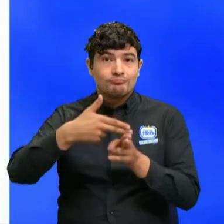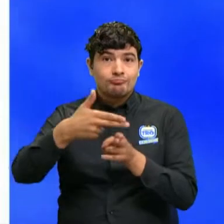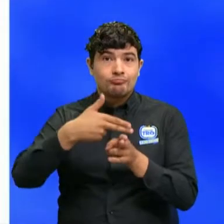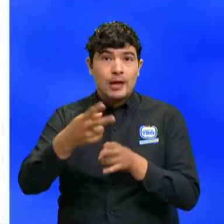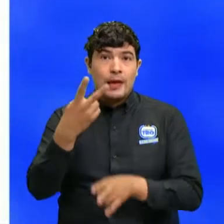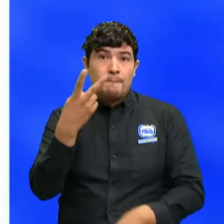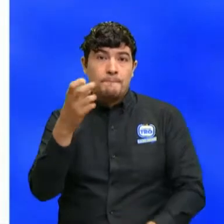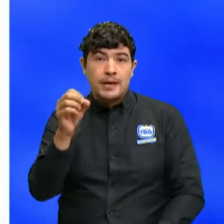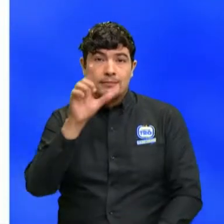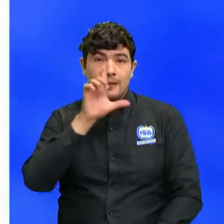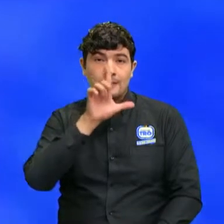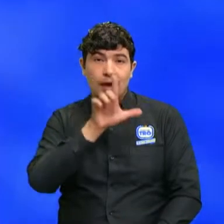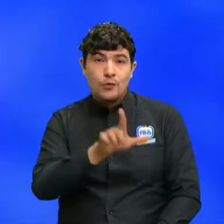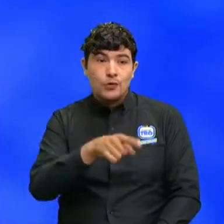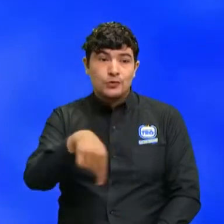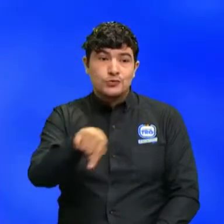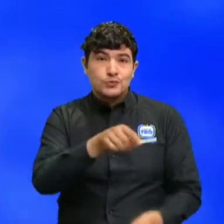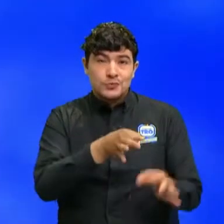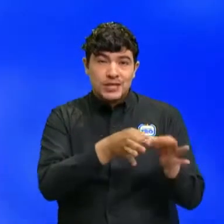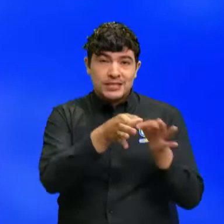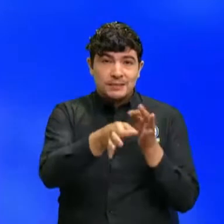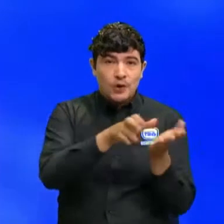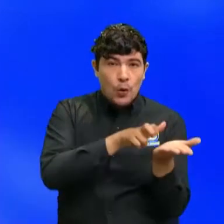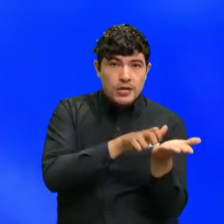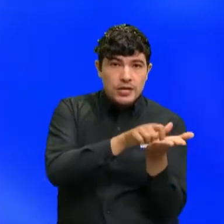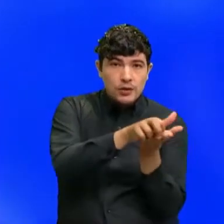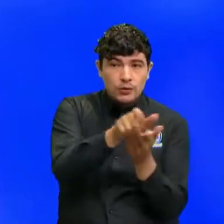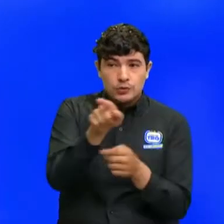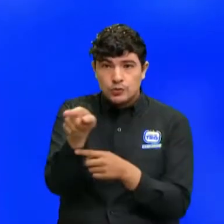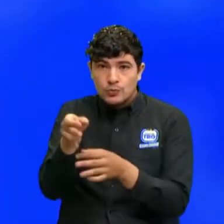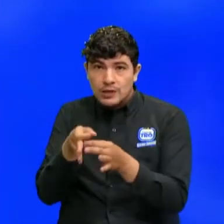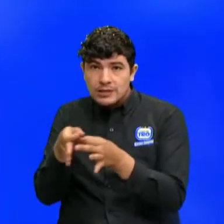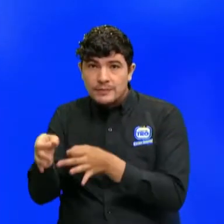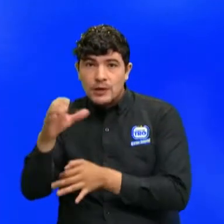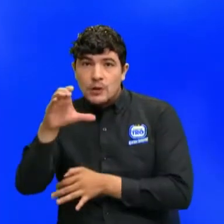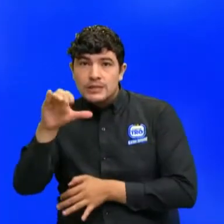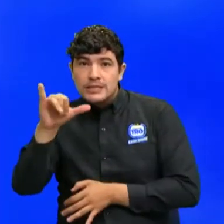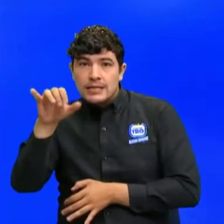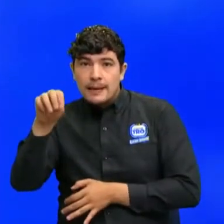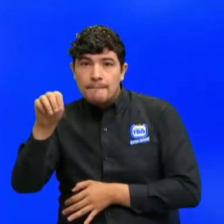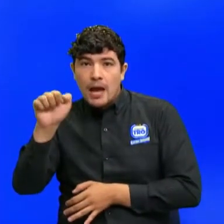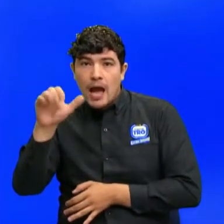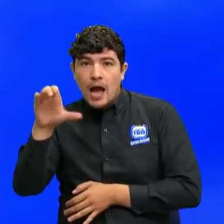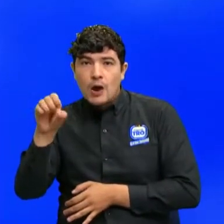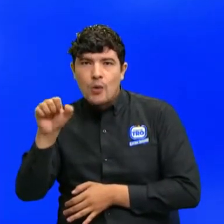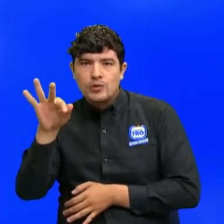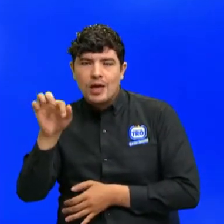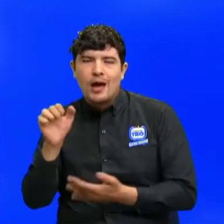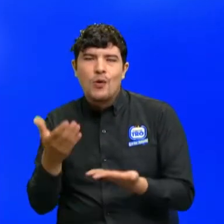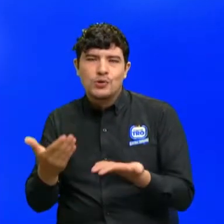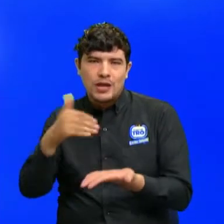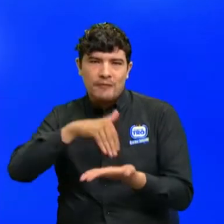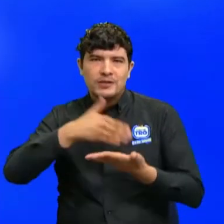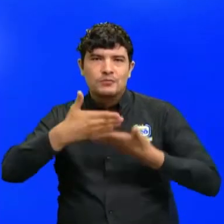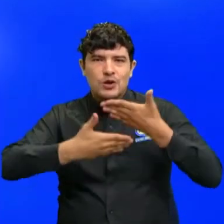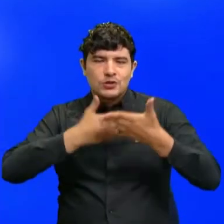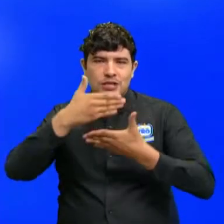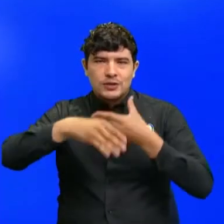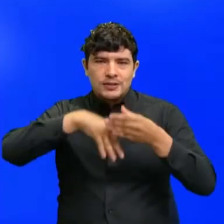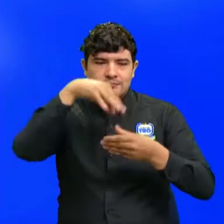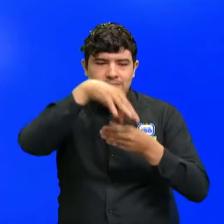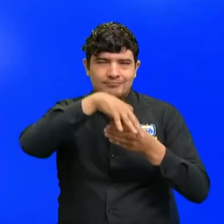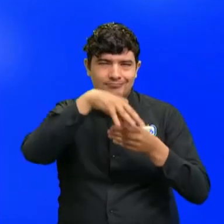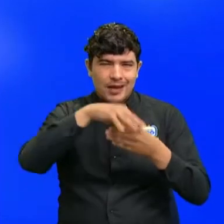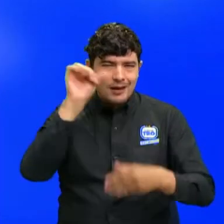alcaldes, quienes recordemos fueron destituidos por el Consejo Nacional Electoral. La noticia fue confirmada por el gobernador de Santander, quien